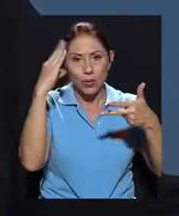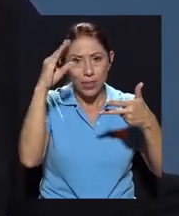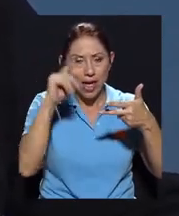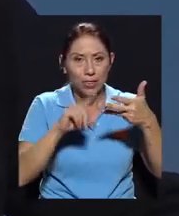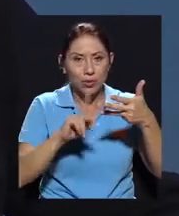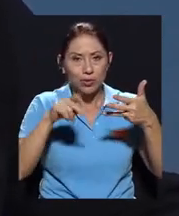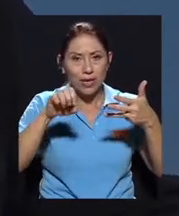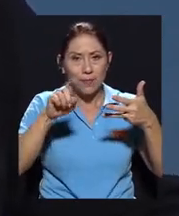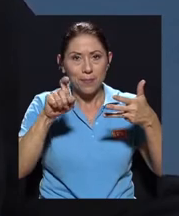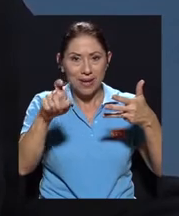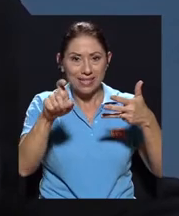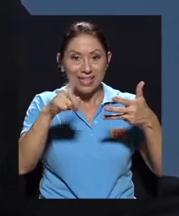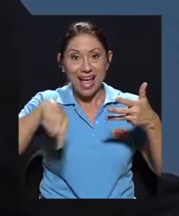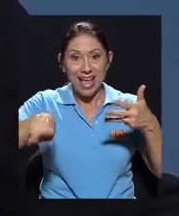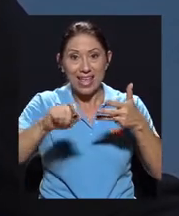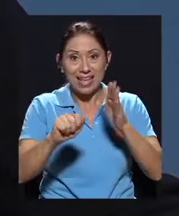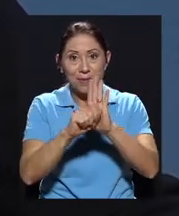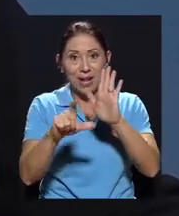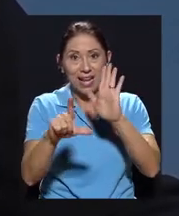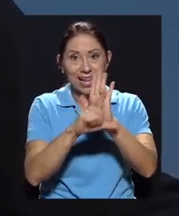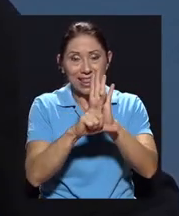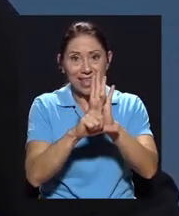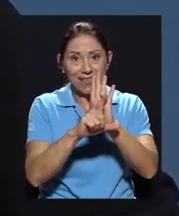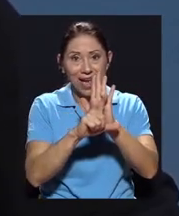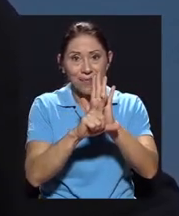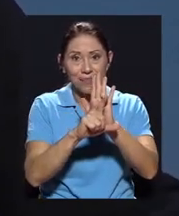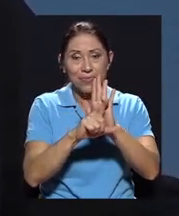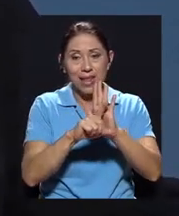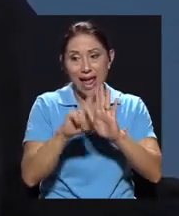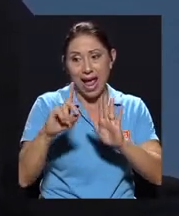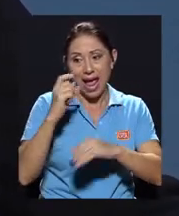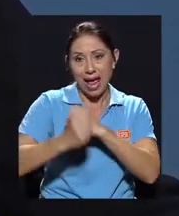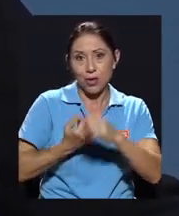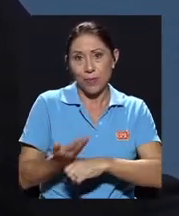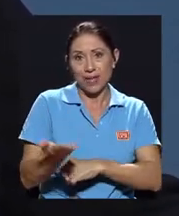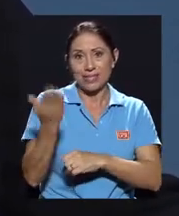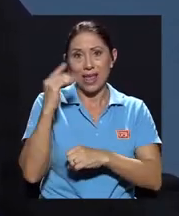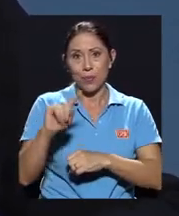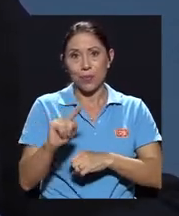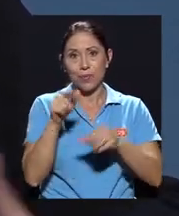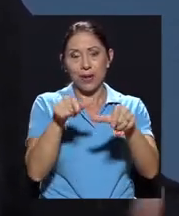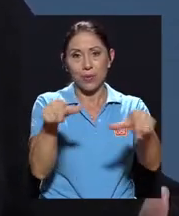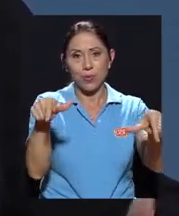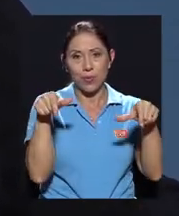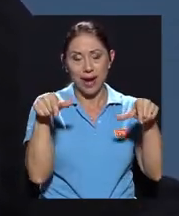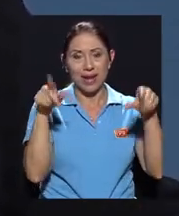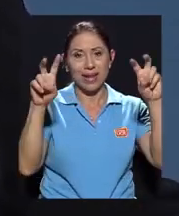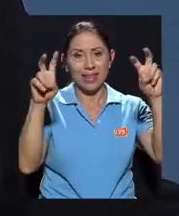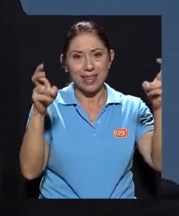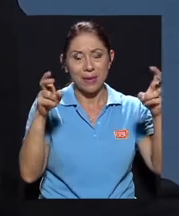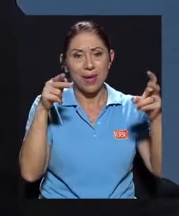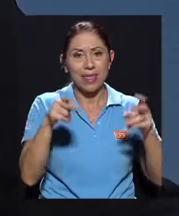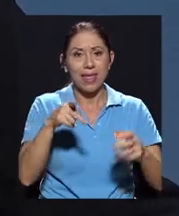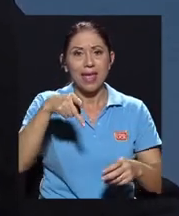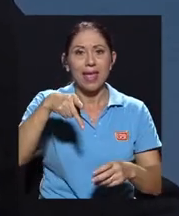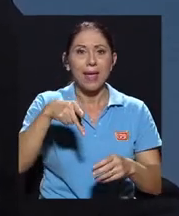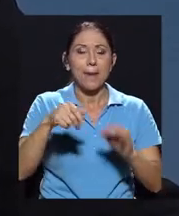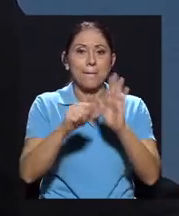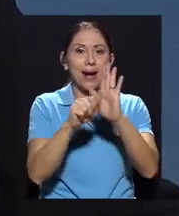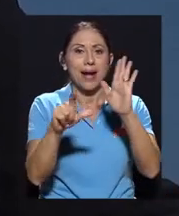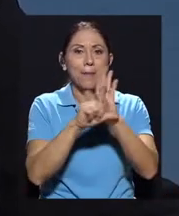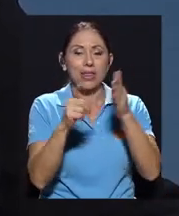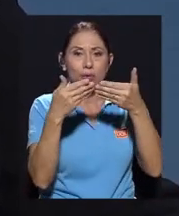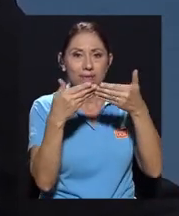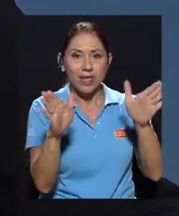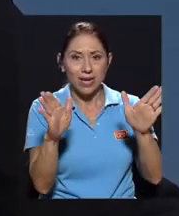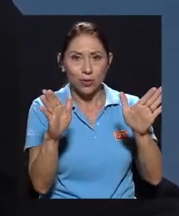Asamblea Legislativa a ocupar el primer lugar el año pasado en el tema de parlamento abierto, de